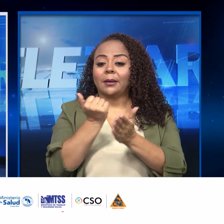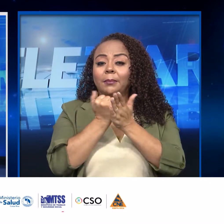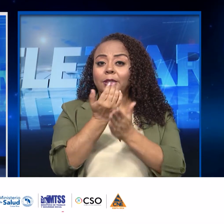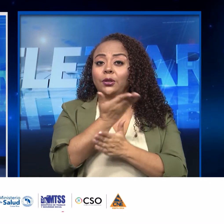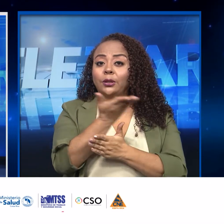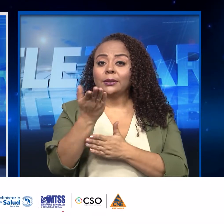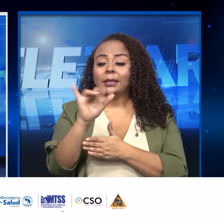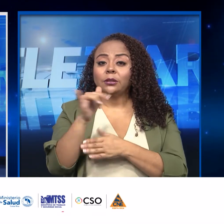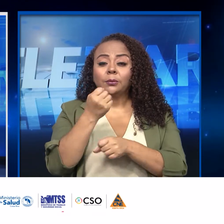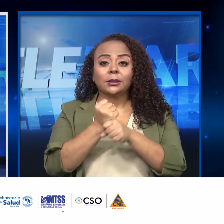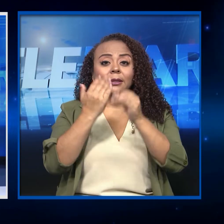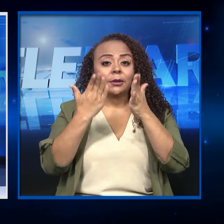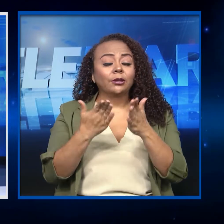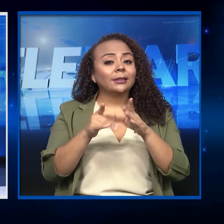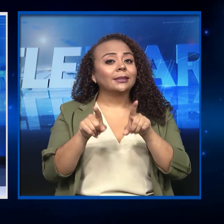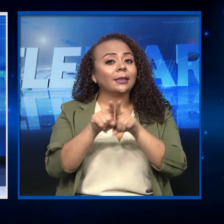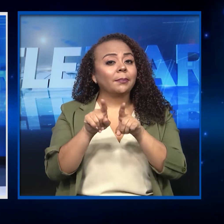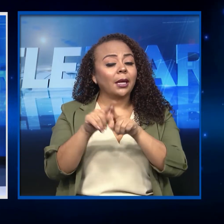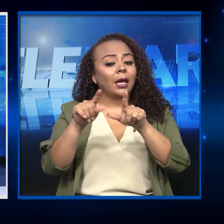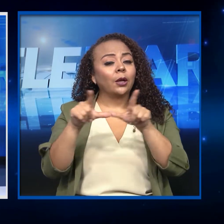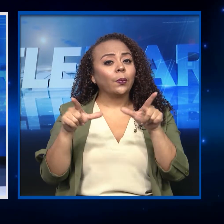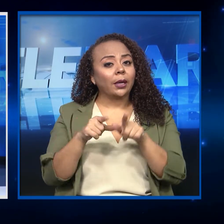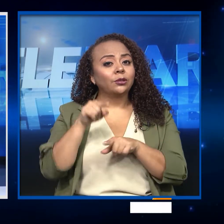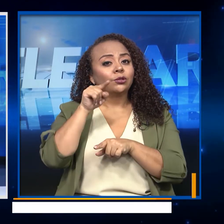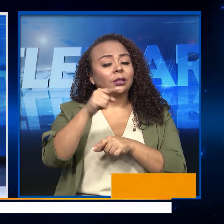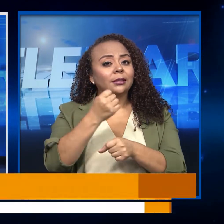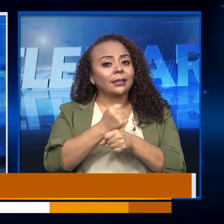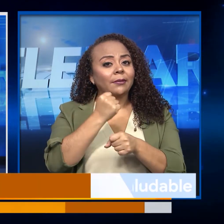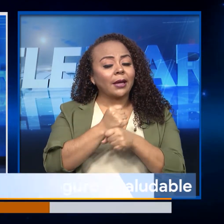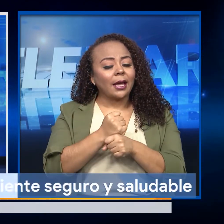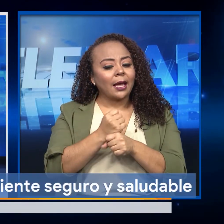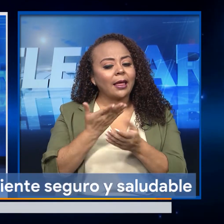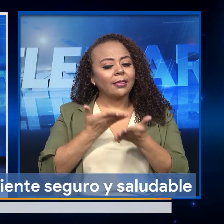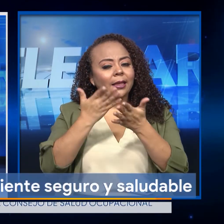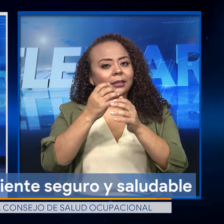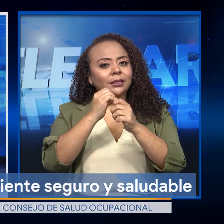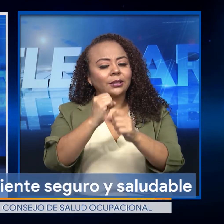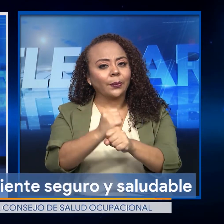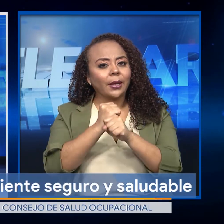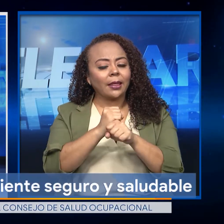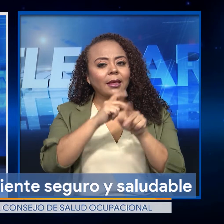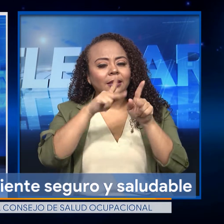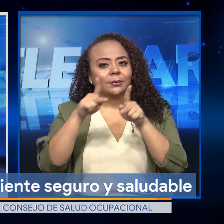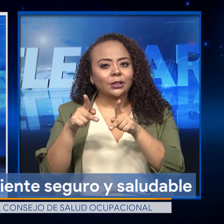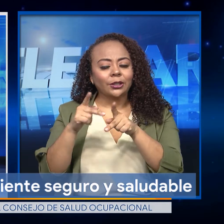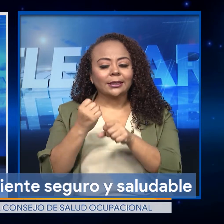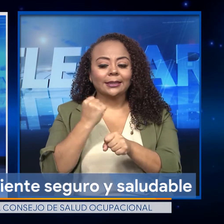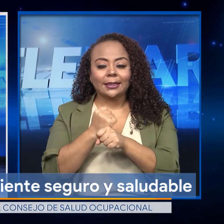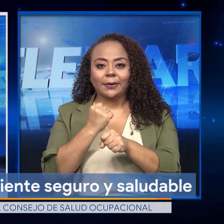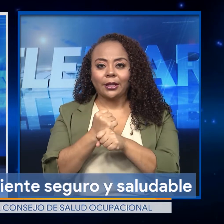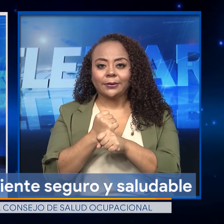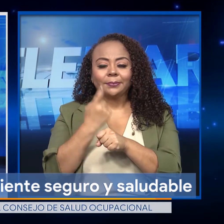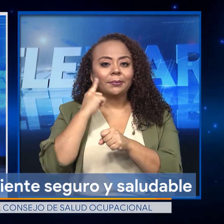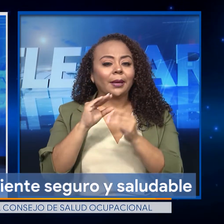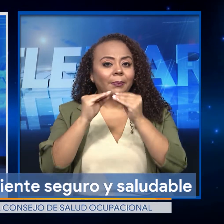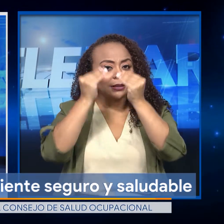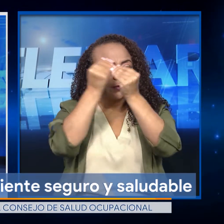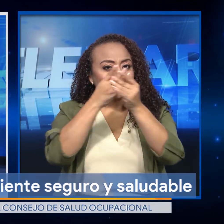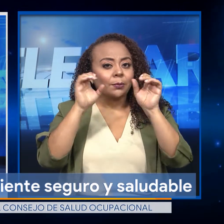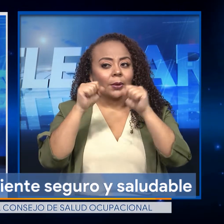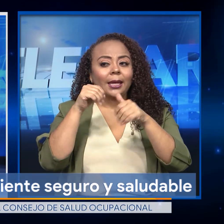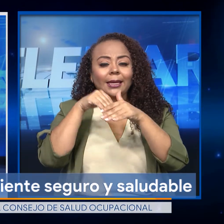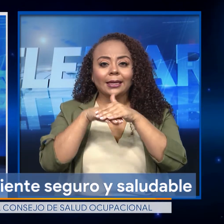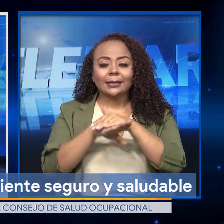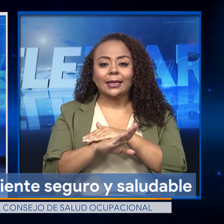como trabajadores, sino también al lugar donde trabajan, a dar una seguridad a las personas empleadas de ahí. Para más información puede